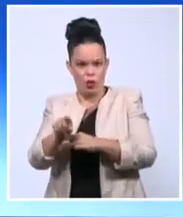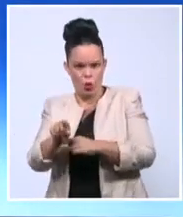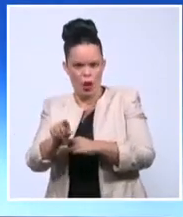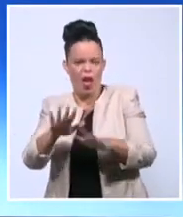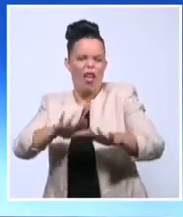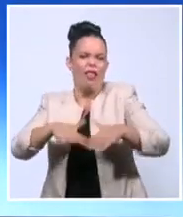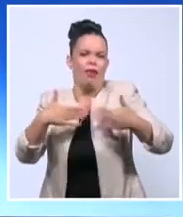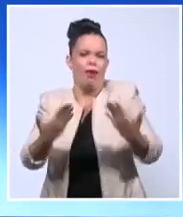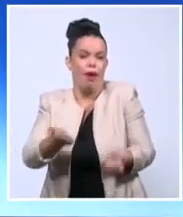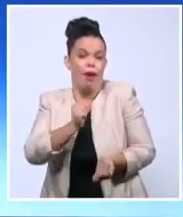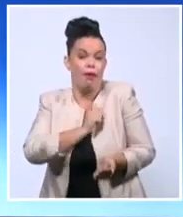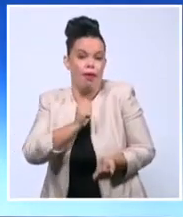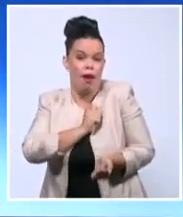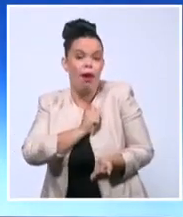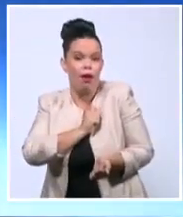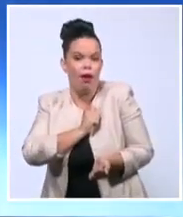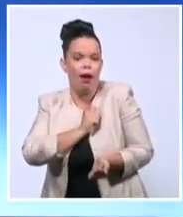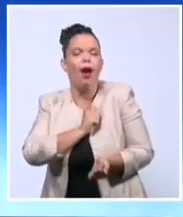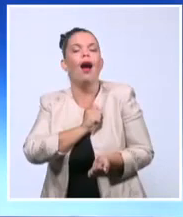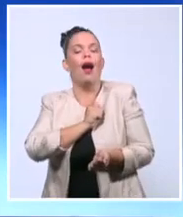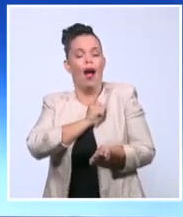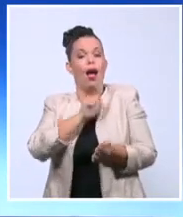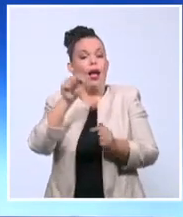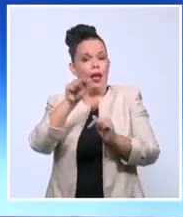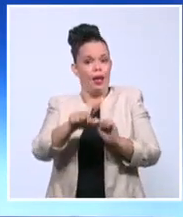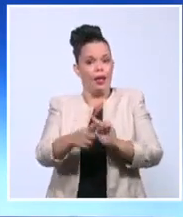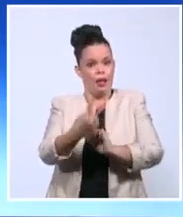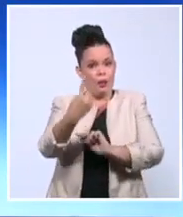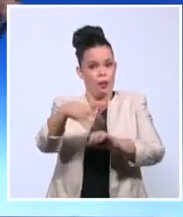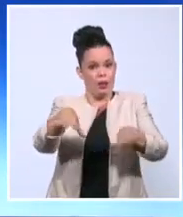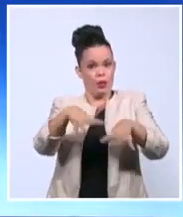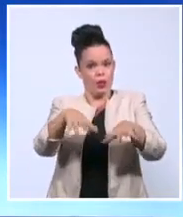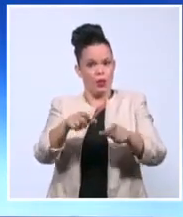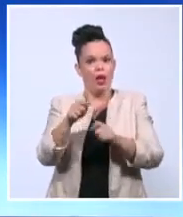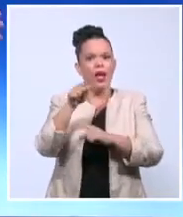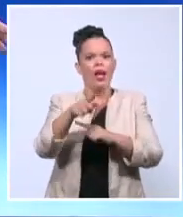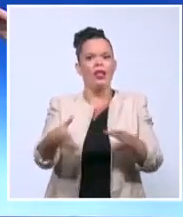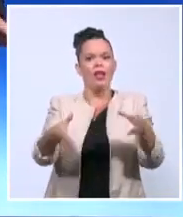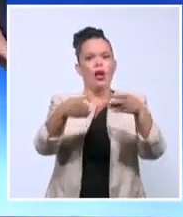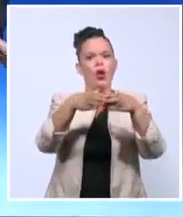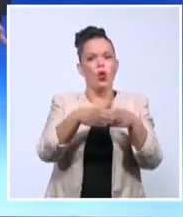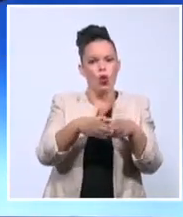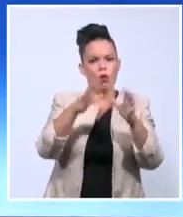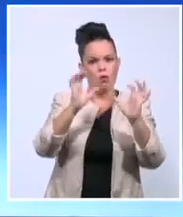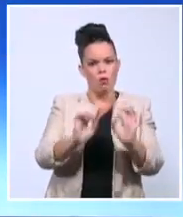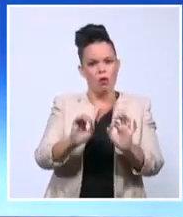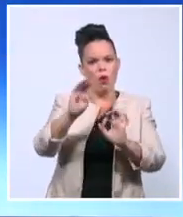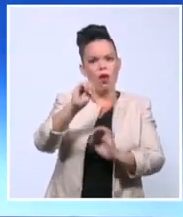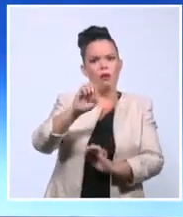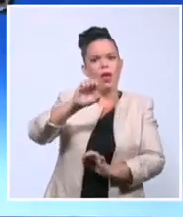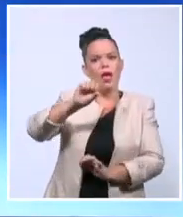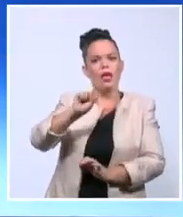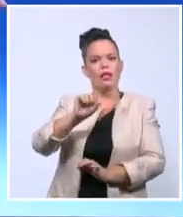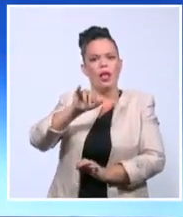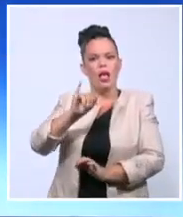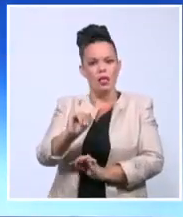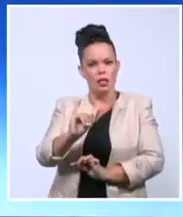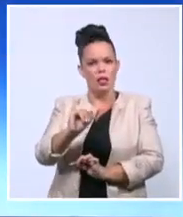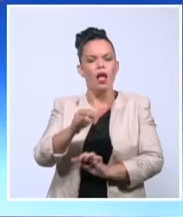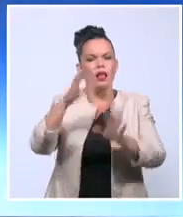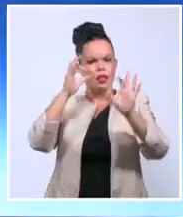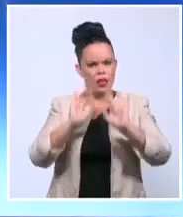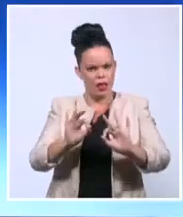primera contradicción. Si la farsa esta de San Isidro ha movido las conciencias de todo un pueblo, ha movido las